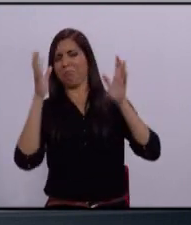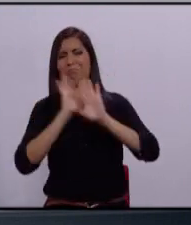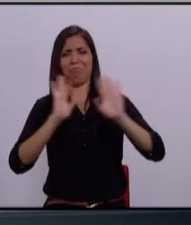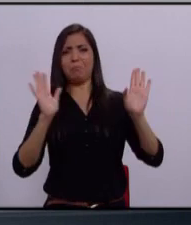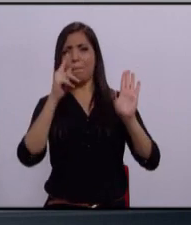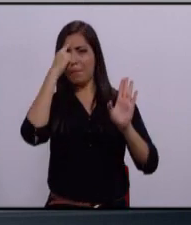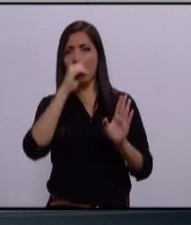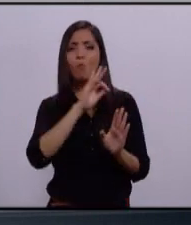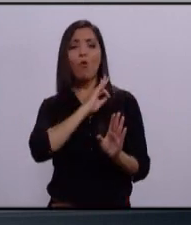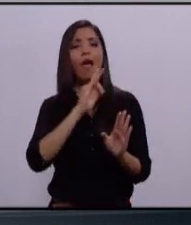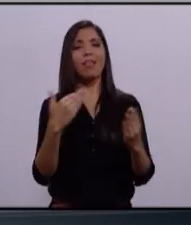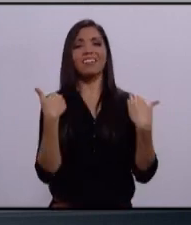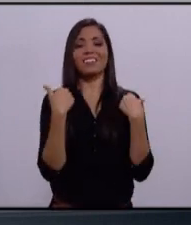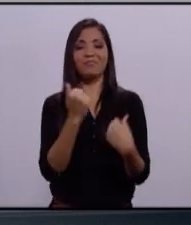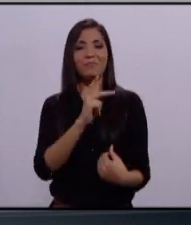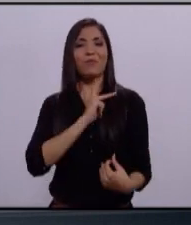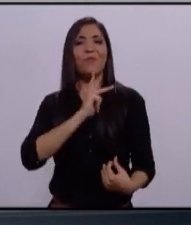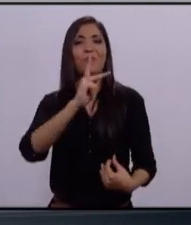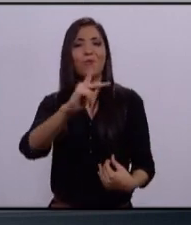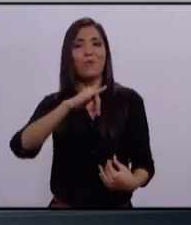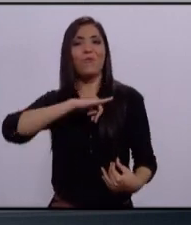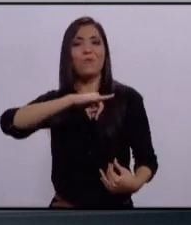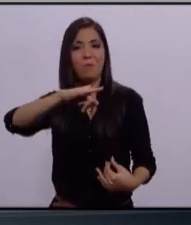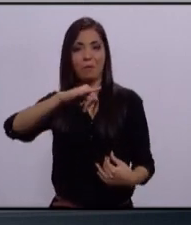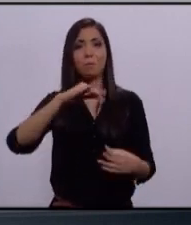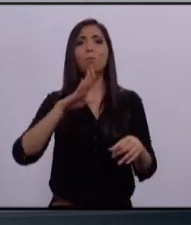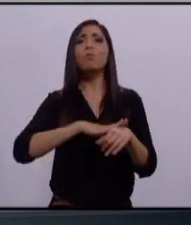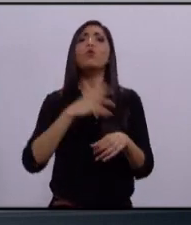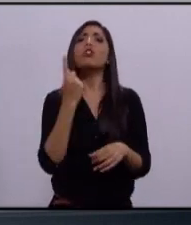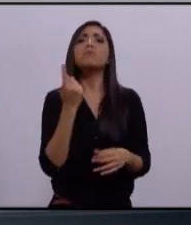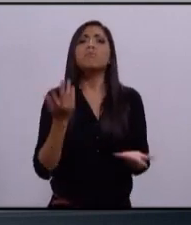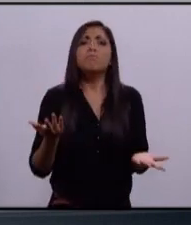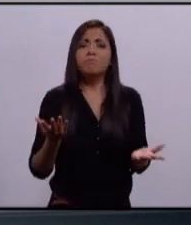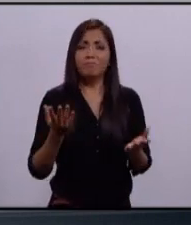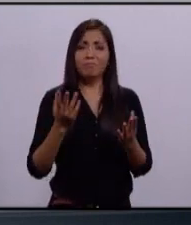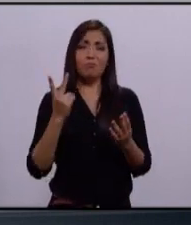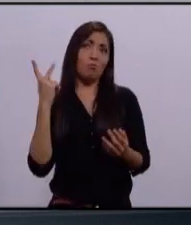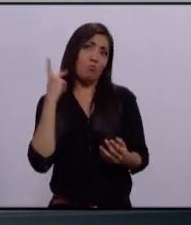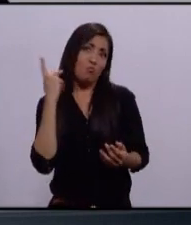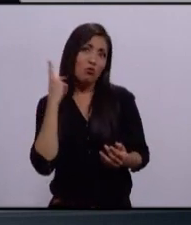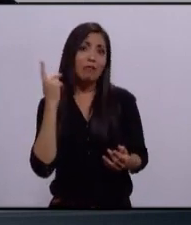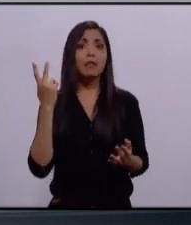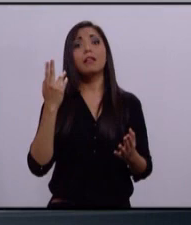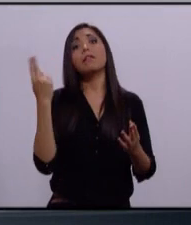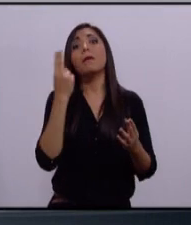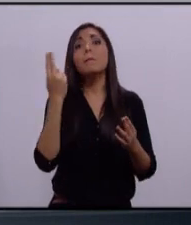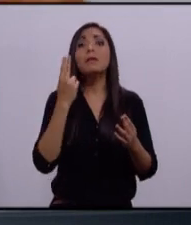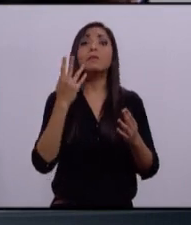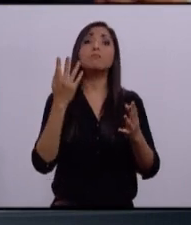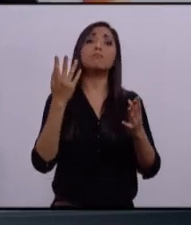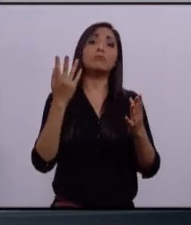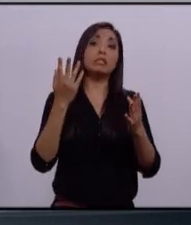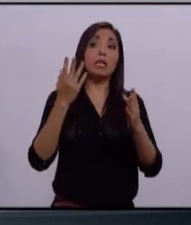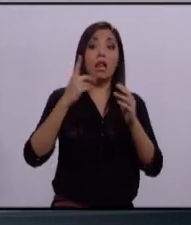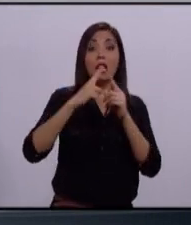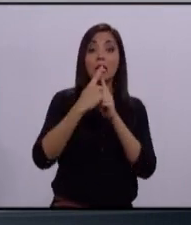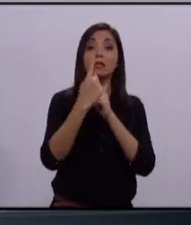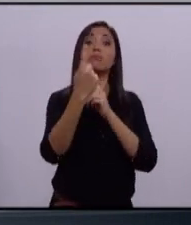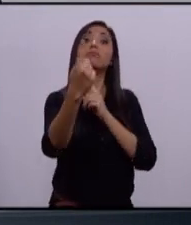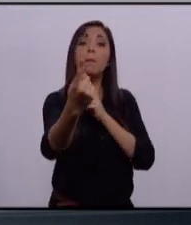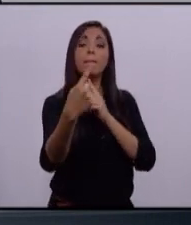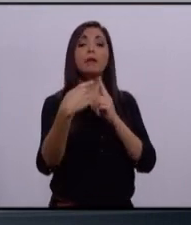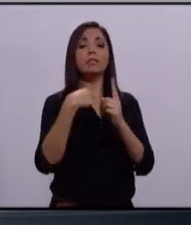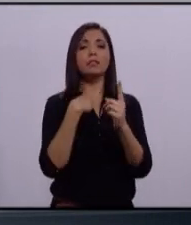entendernos tú y yo, porque esa es la temática. La política no tiene que ser estar lejos y tú cerca,